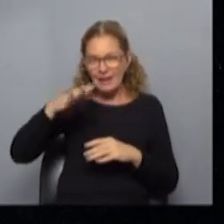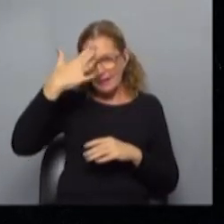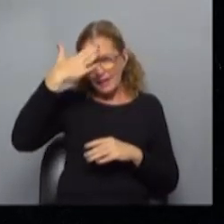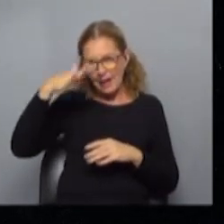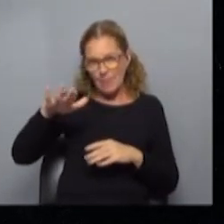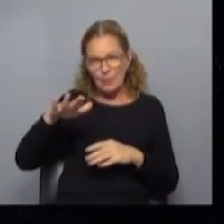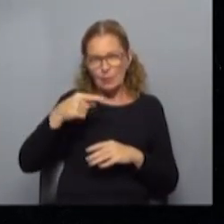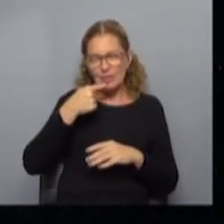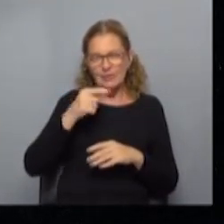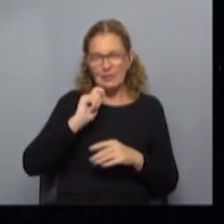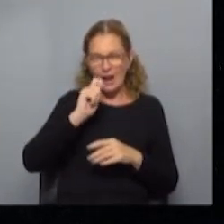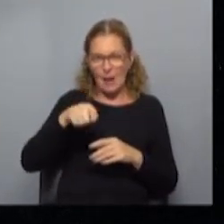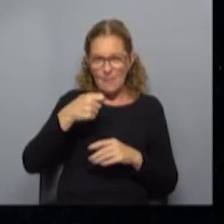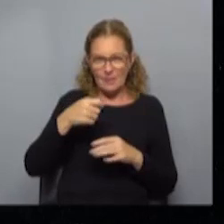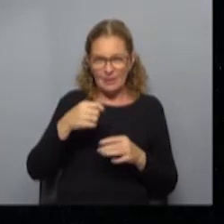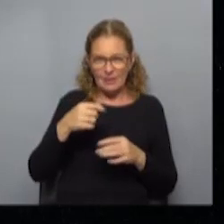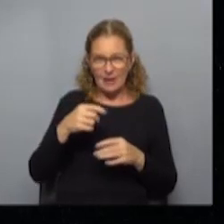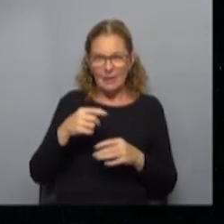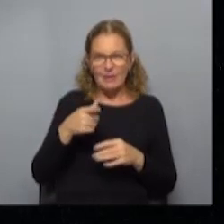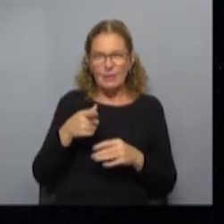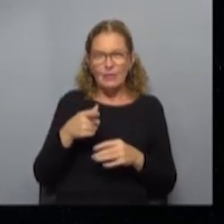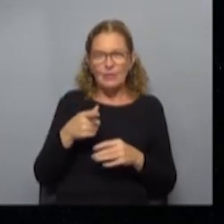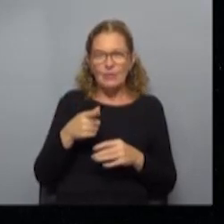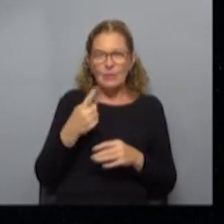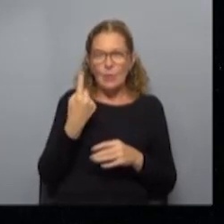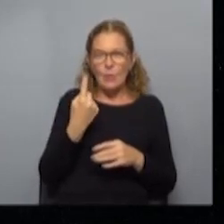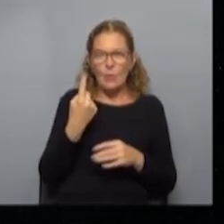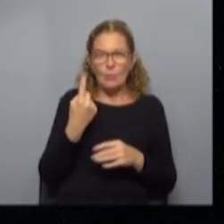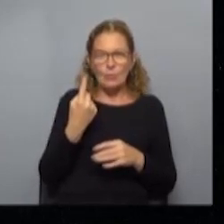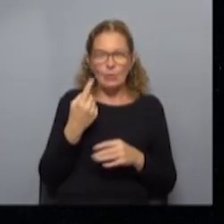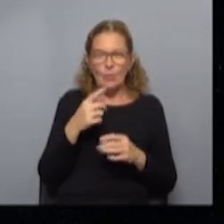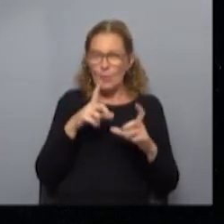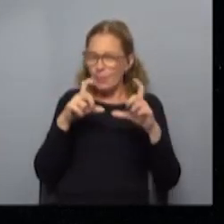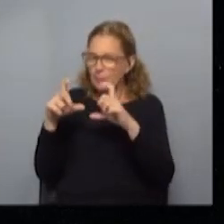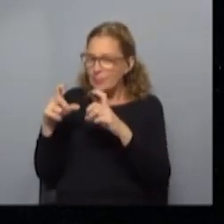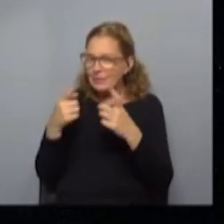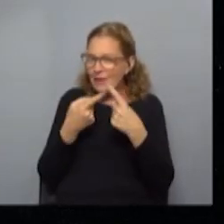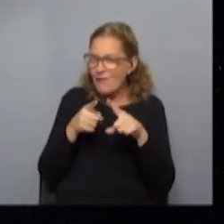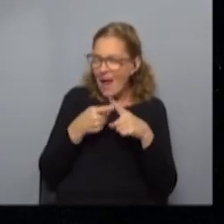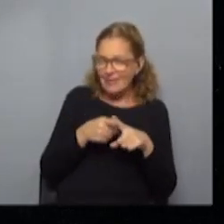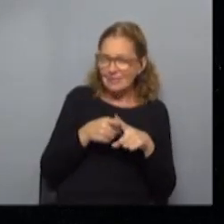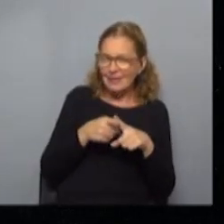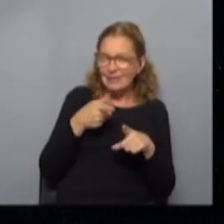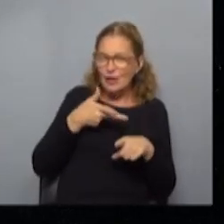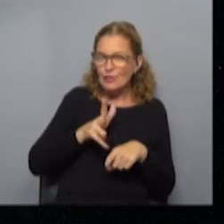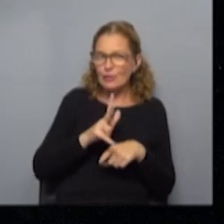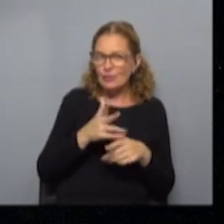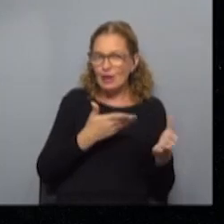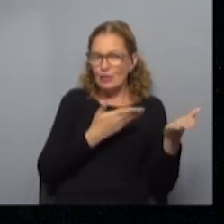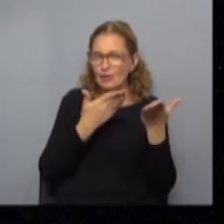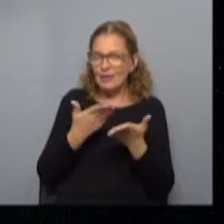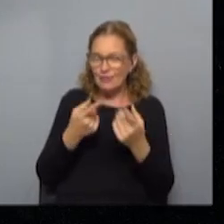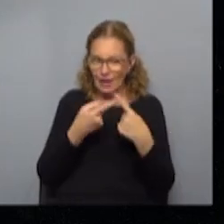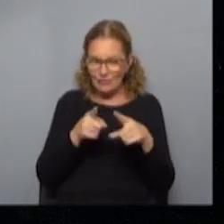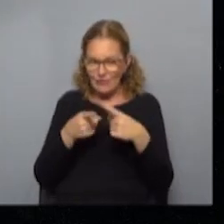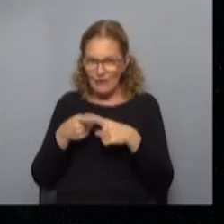transportaste recién a la pesca del camarón, al arroyo. Un par de postalcitas más de esta Rocha que nos recibe con su